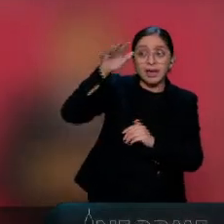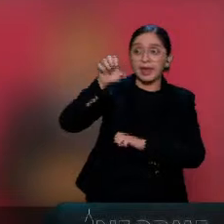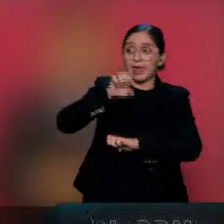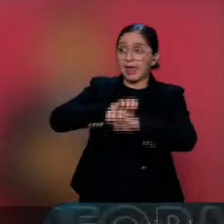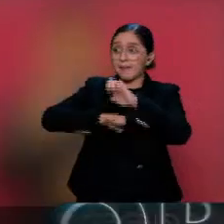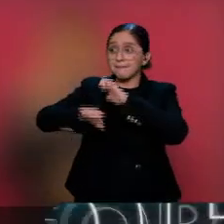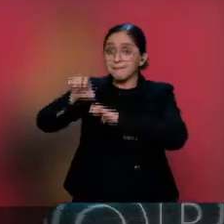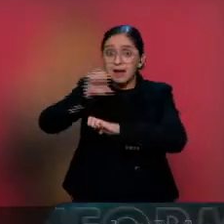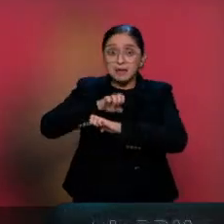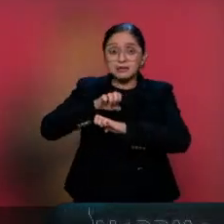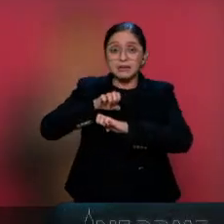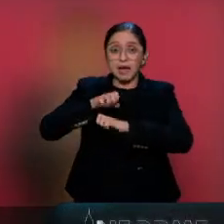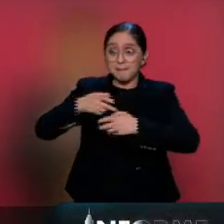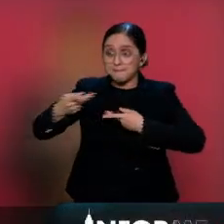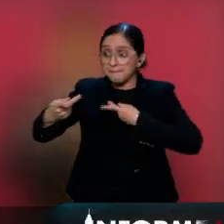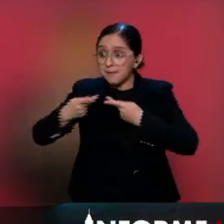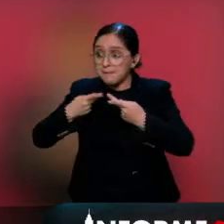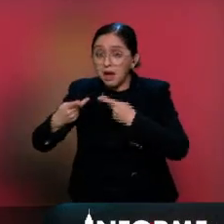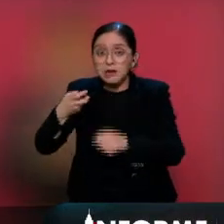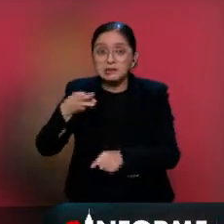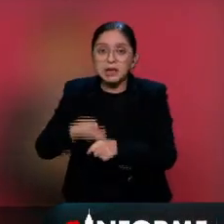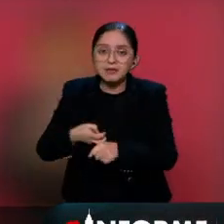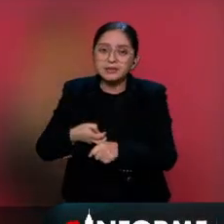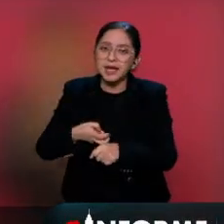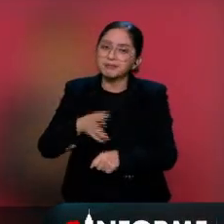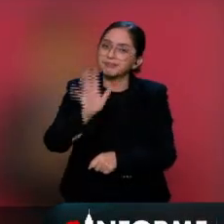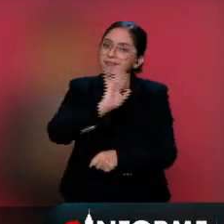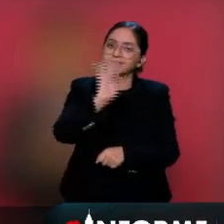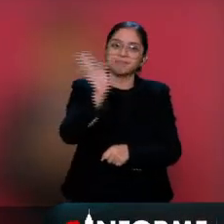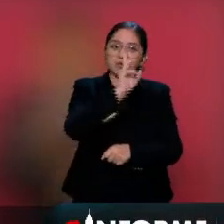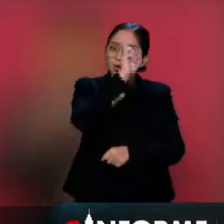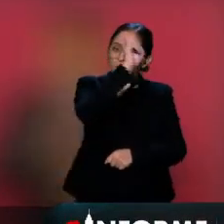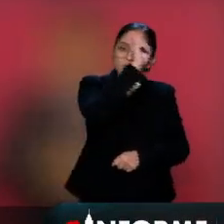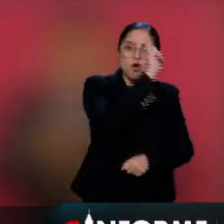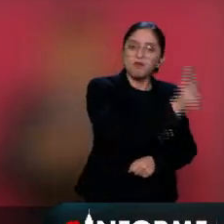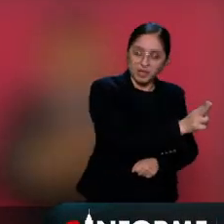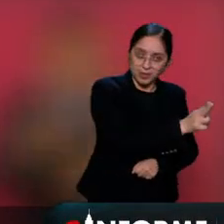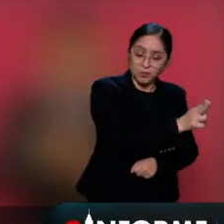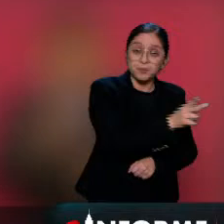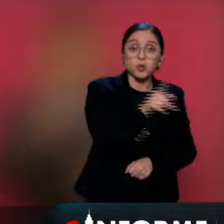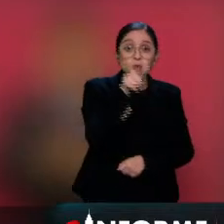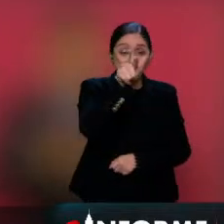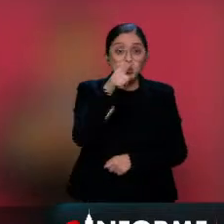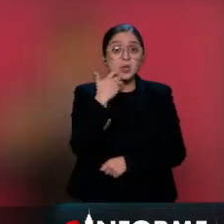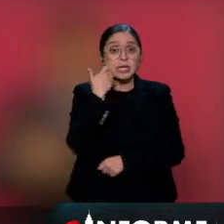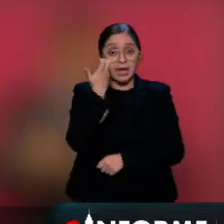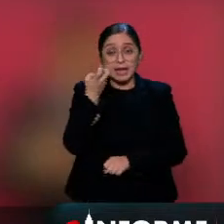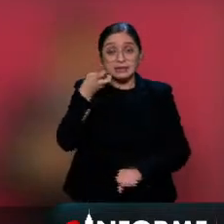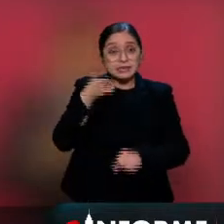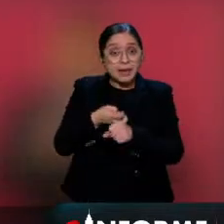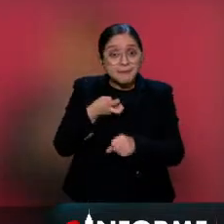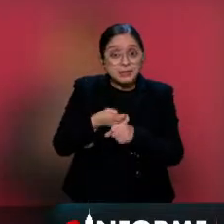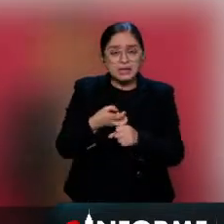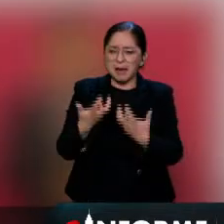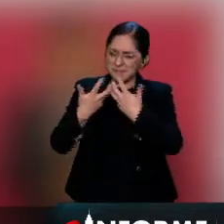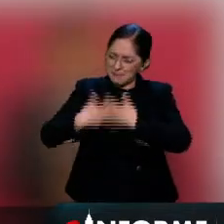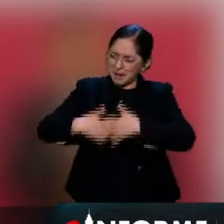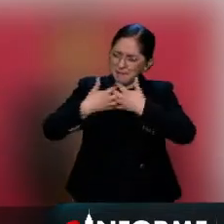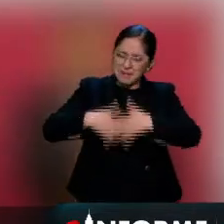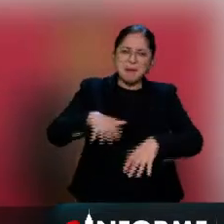seguir produciendo cerveza aumentando la producción, todo el apoyo